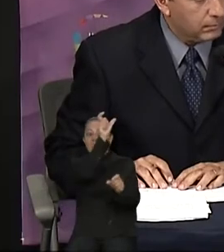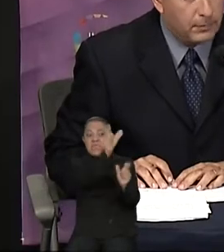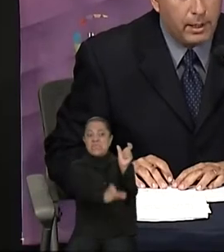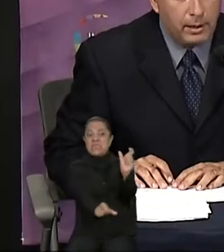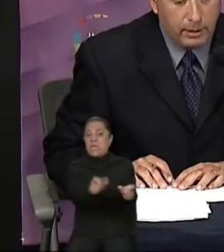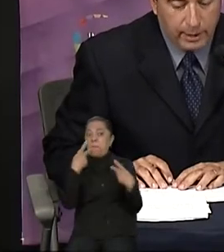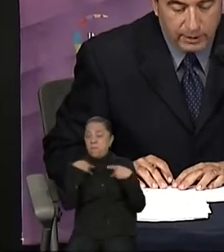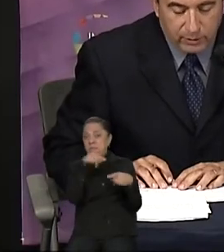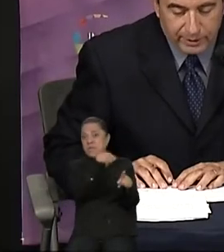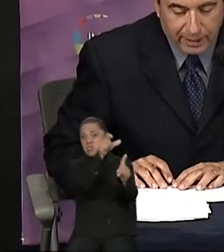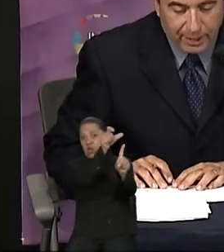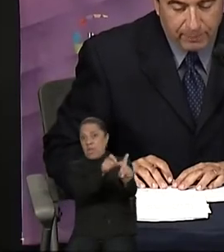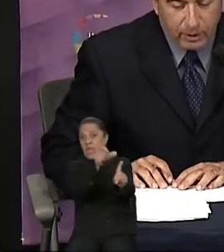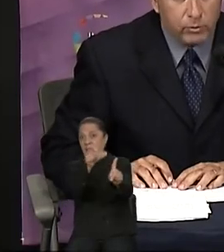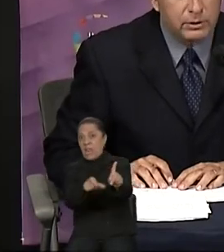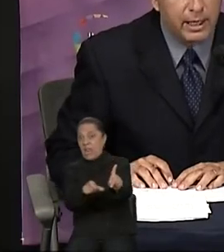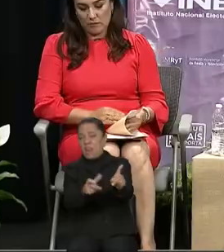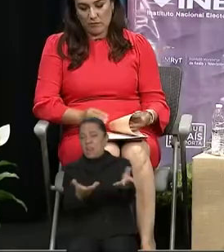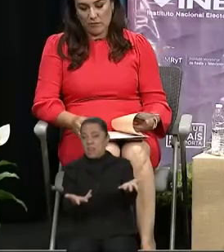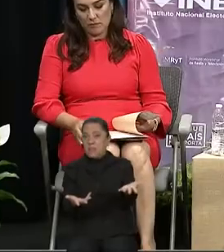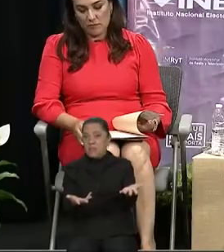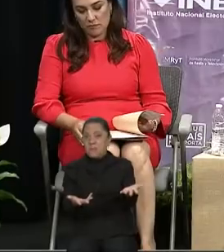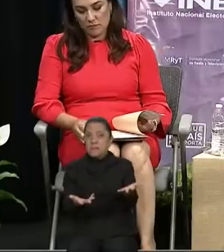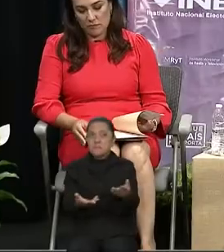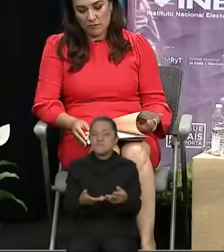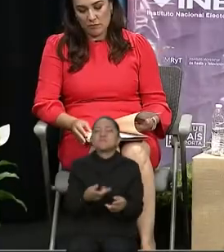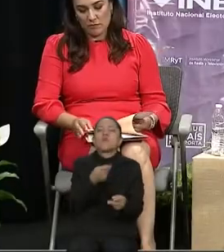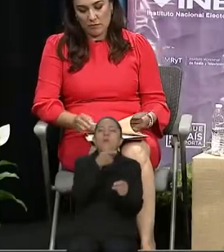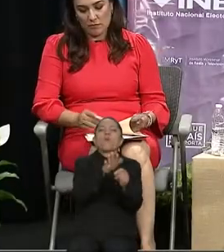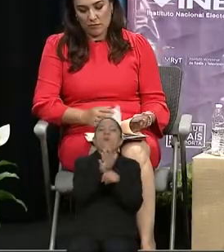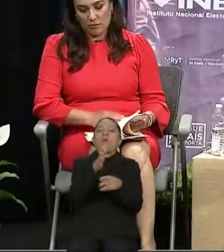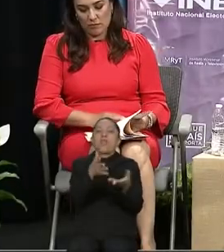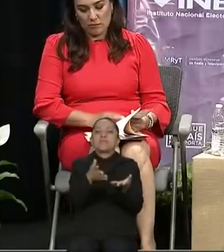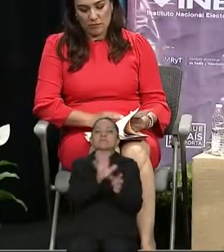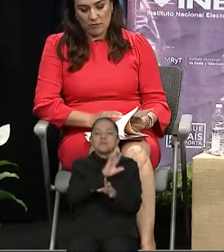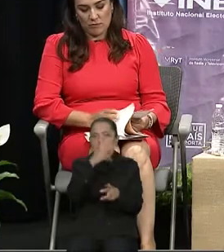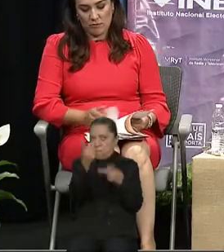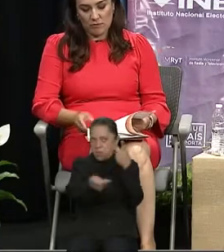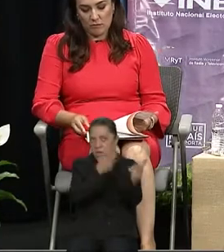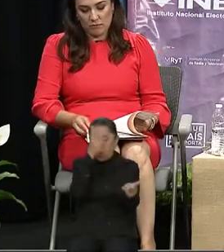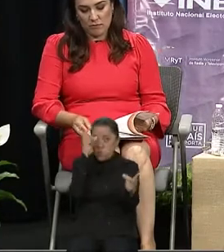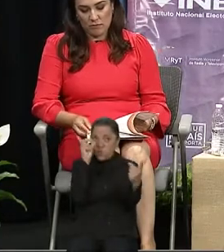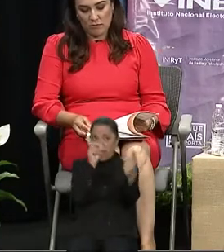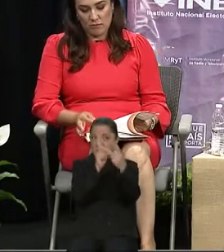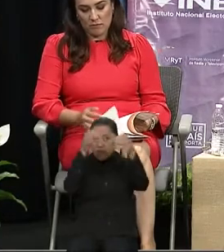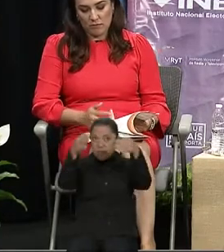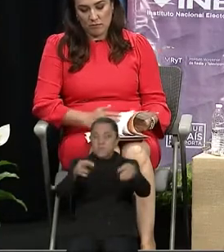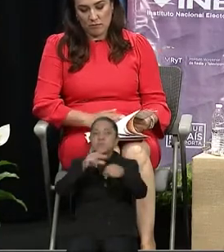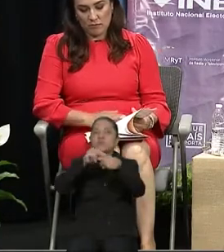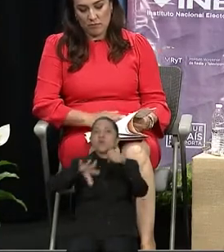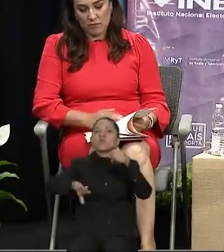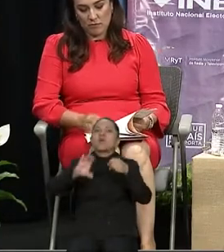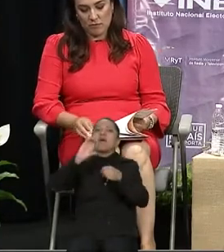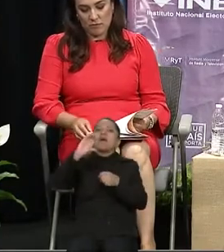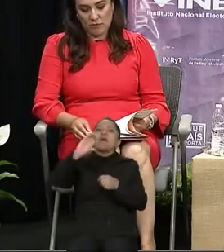Ha sido esta la pregunta concreta y directa de la doctora Carolina Espinosa Luna y de acuerdo al